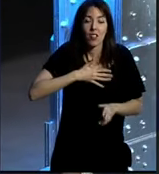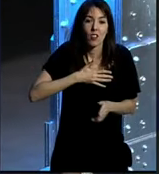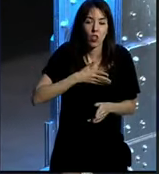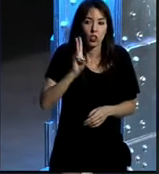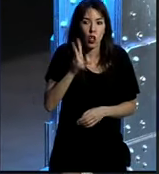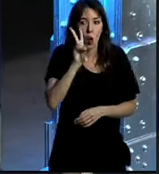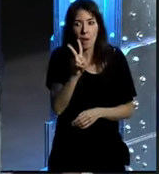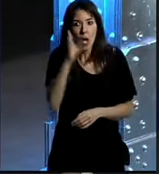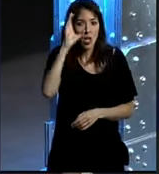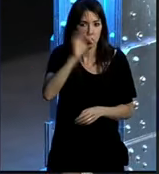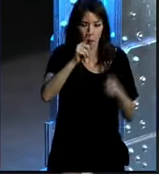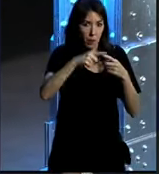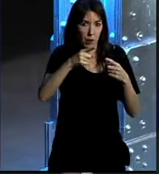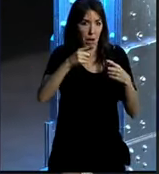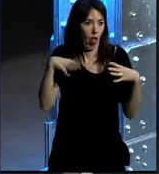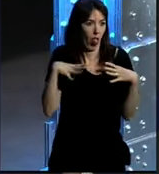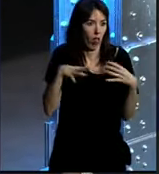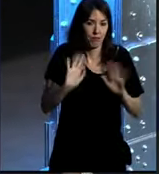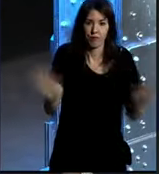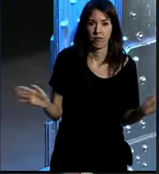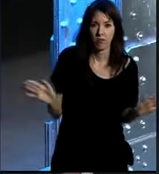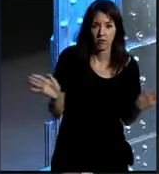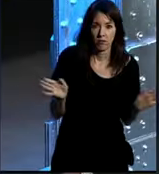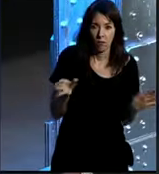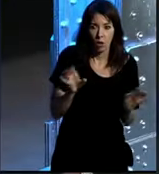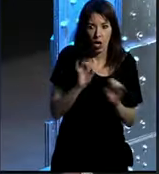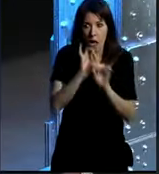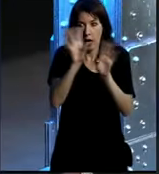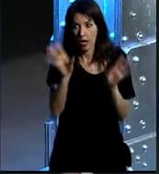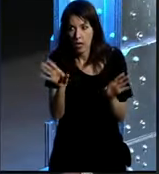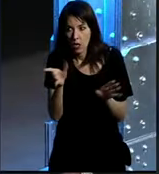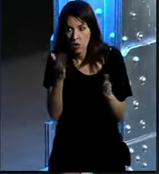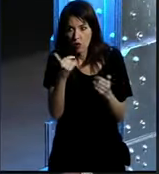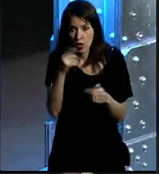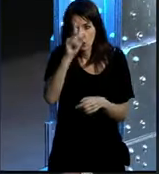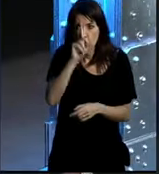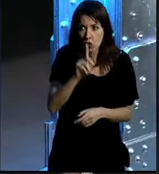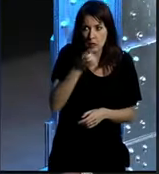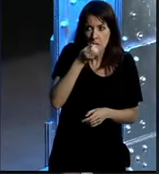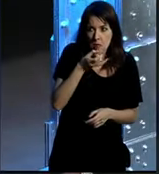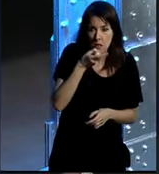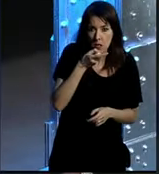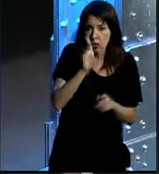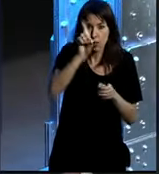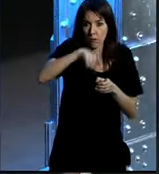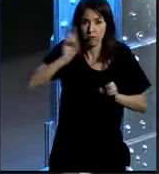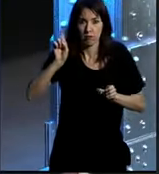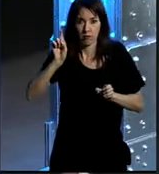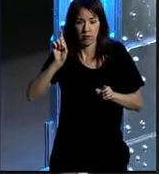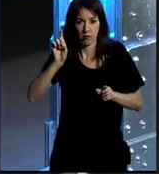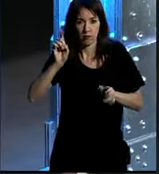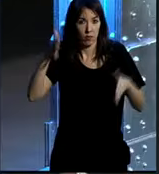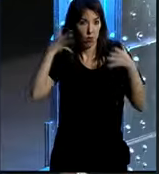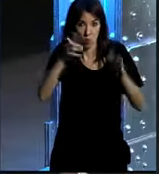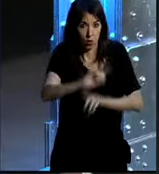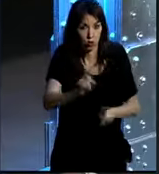simplemente mirar o escuchar bueno la primera es no hacer nada es no lo veo claro no sé qué voy a sacar de ahí y entonces no me meto no